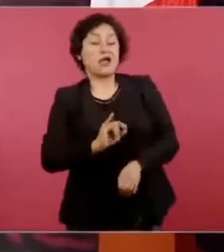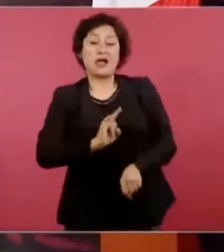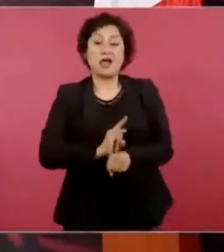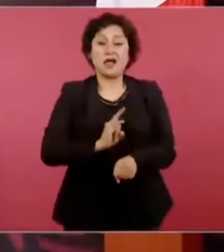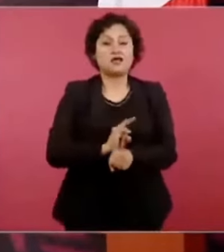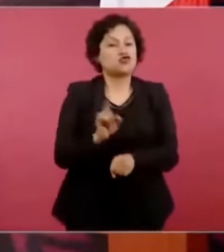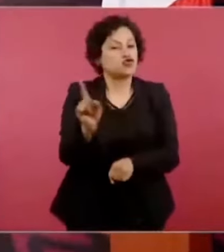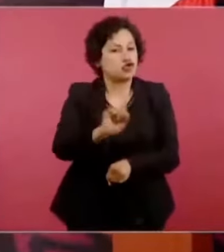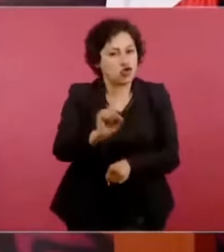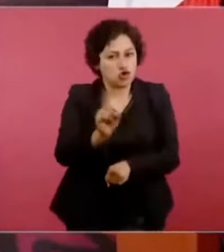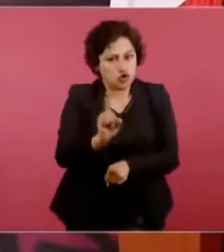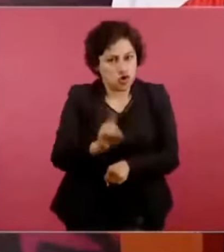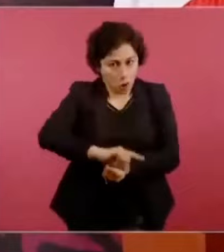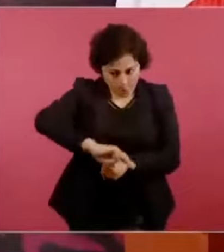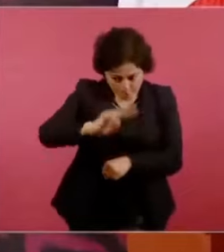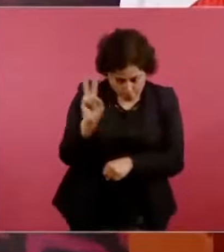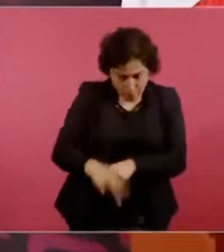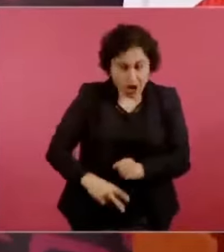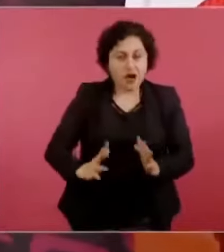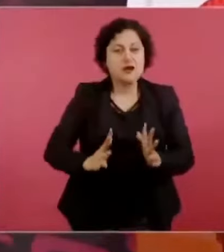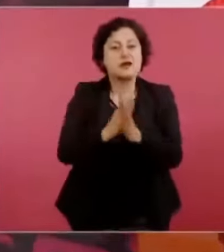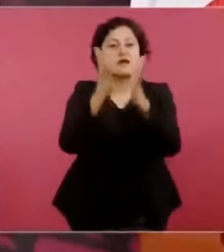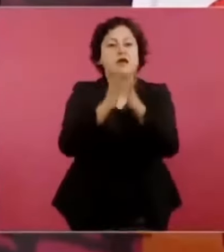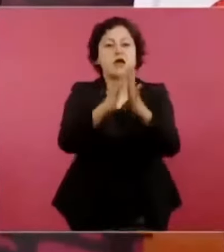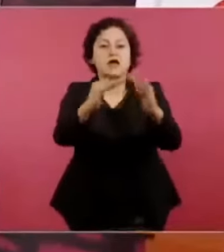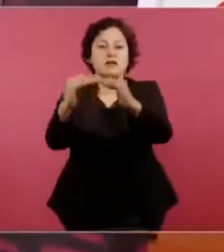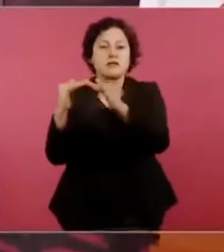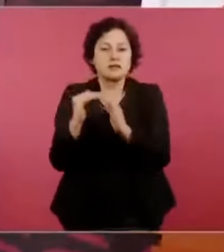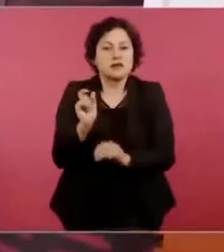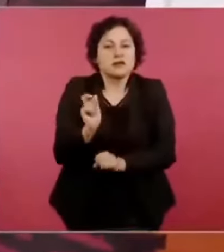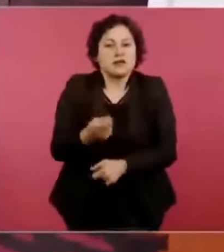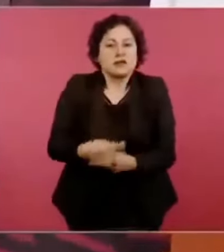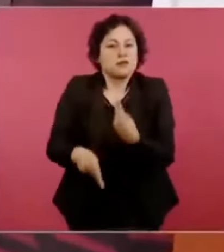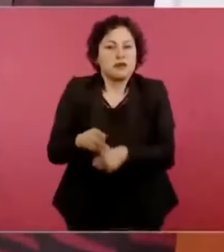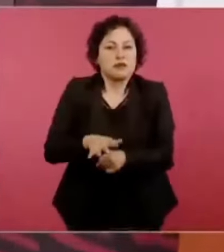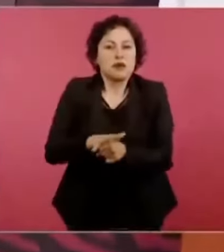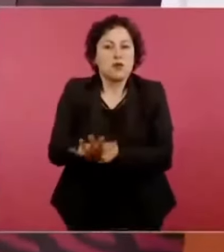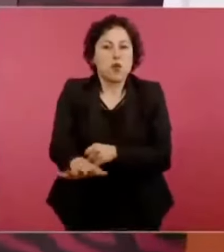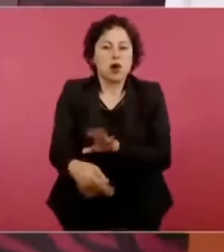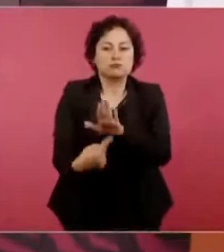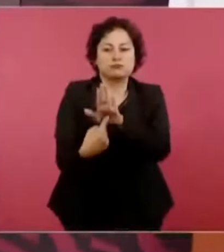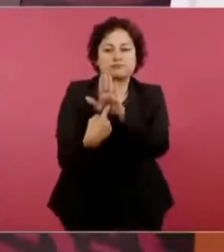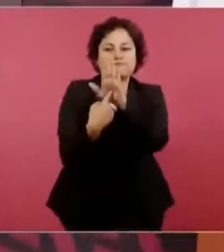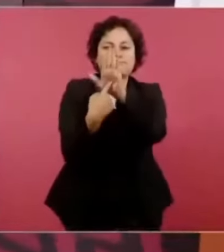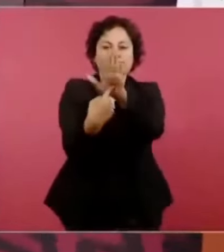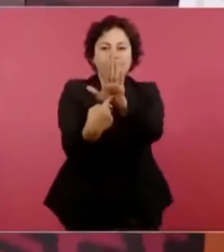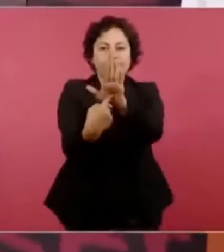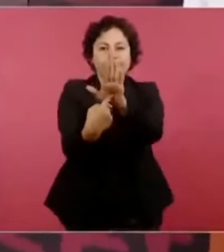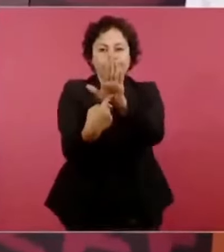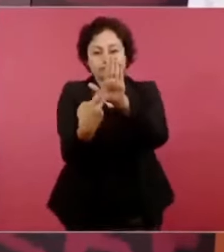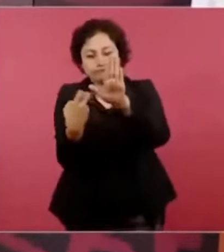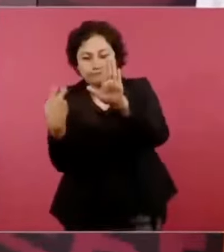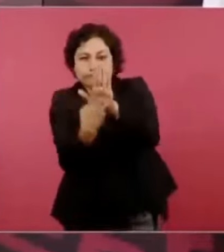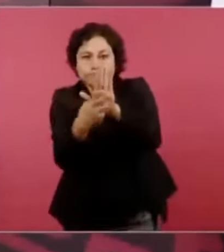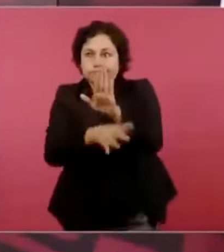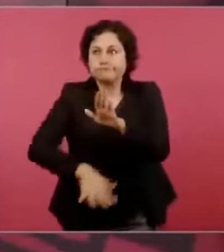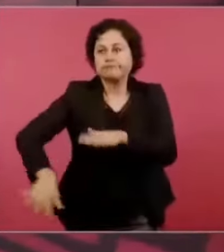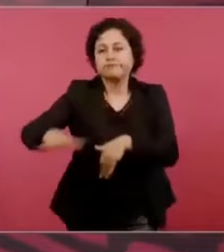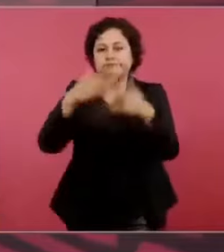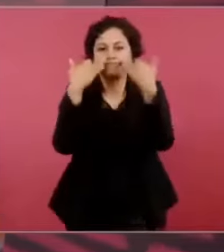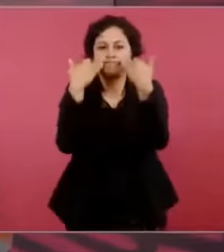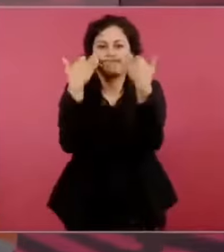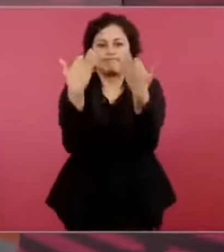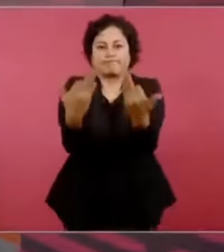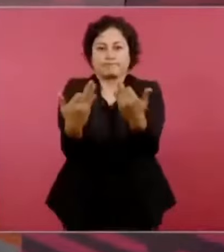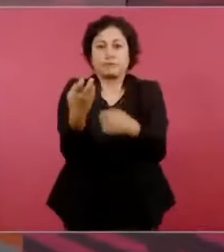transparencia, la transparencia y hacer la